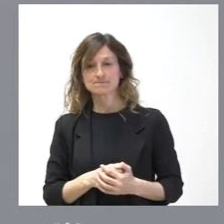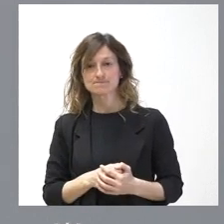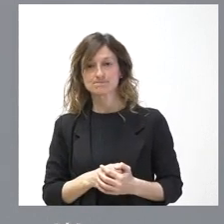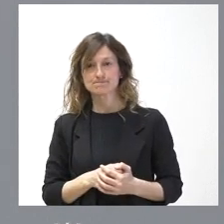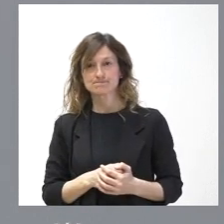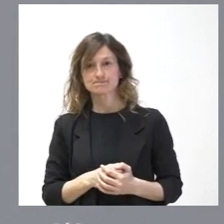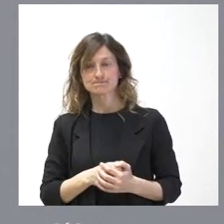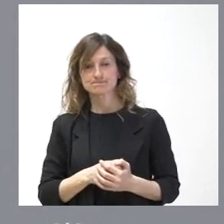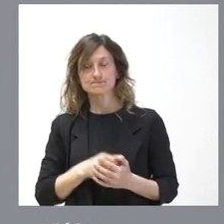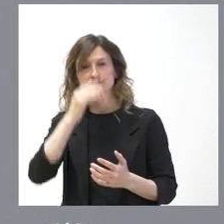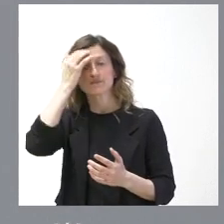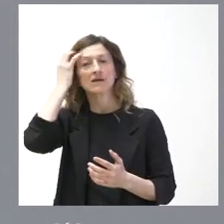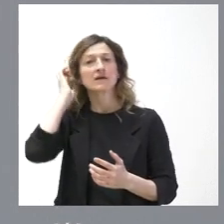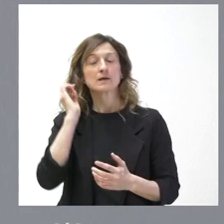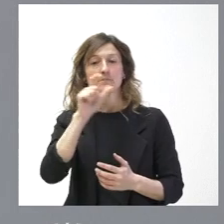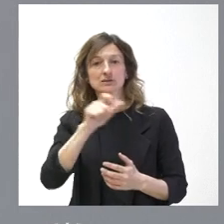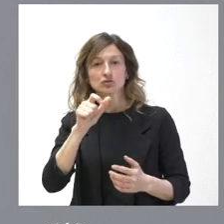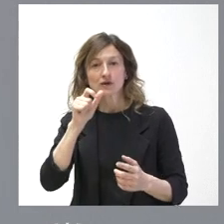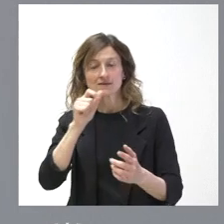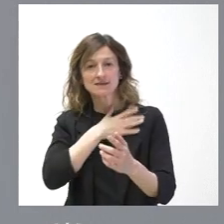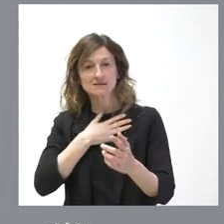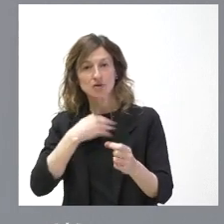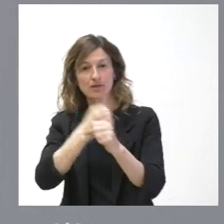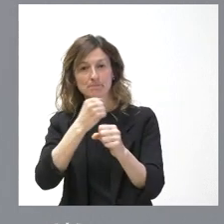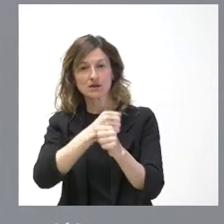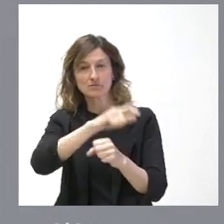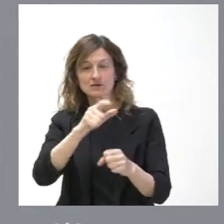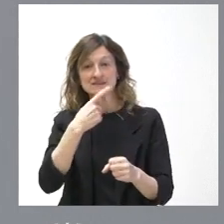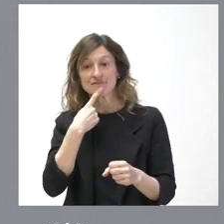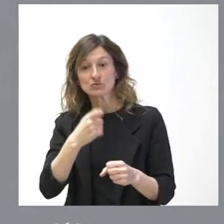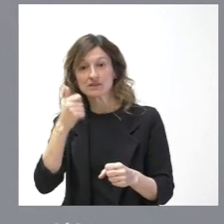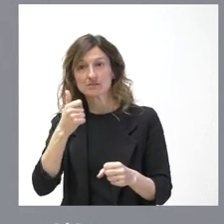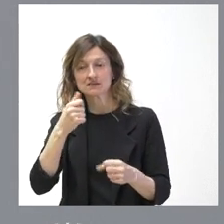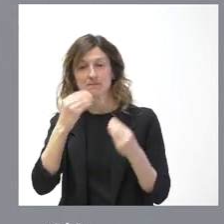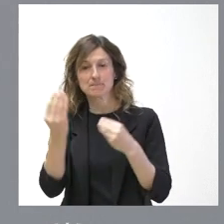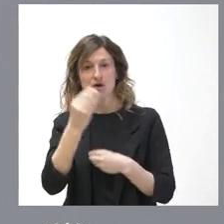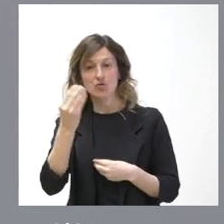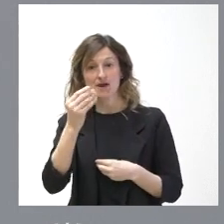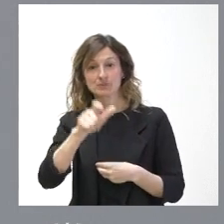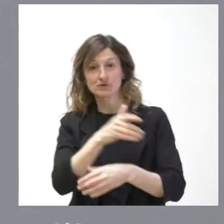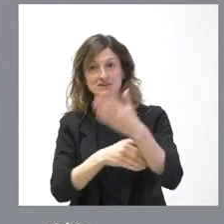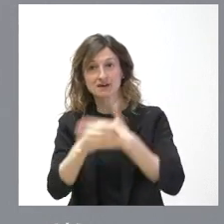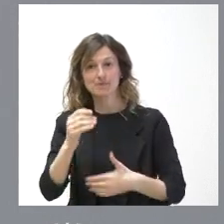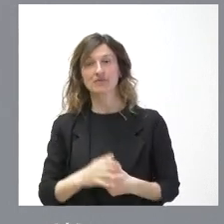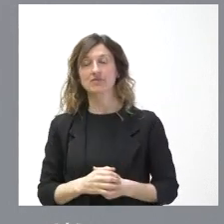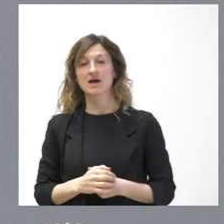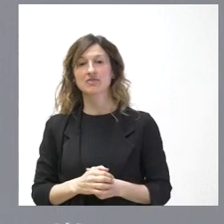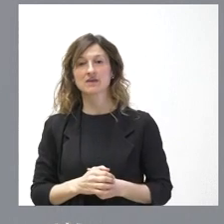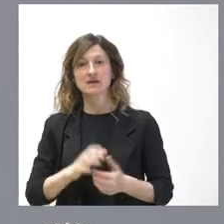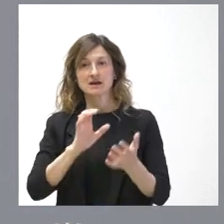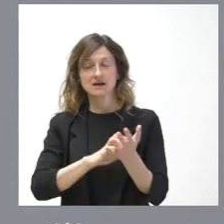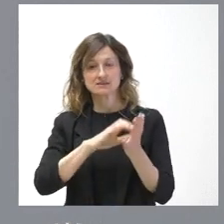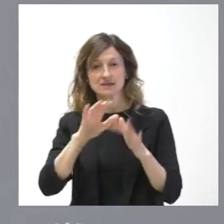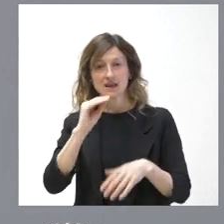las perspectivas de empleo de muchísimas personas, sino especialmente de aquellos que tienen más dificultades y, en este caso, de las personas con discapacidad y que estén entre las mejores